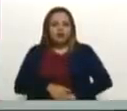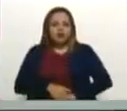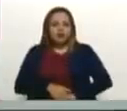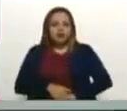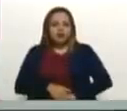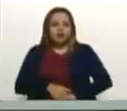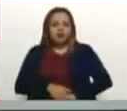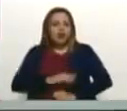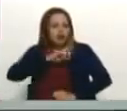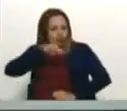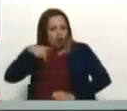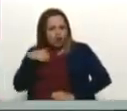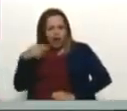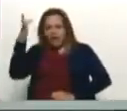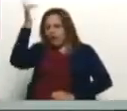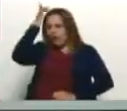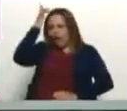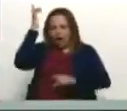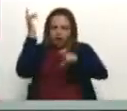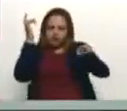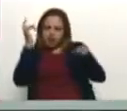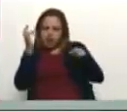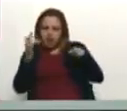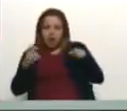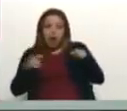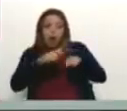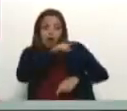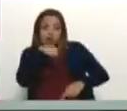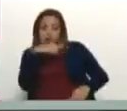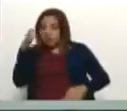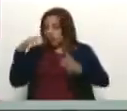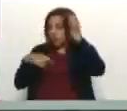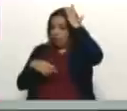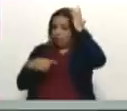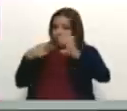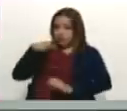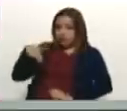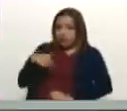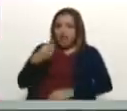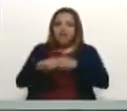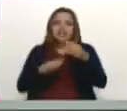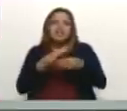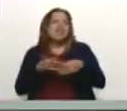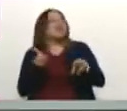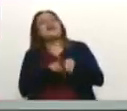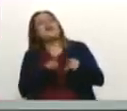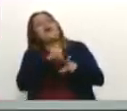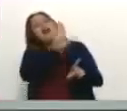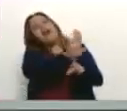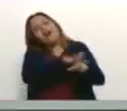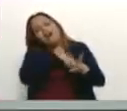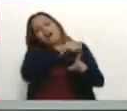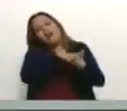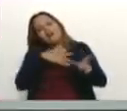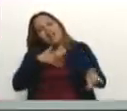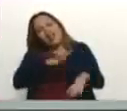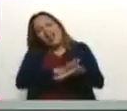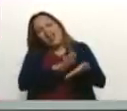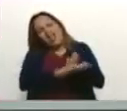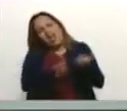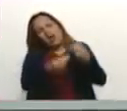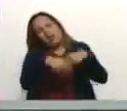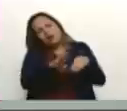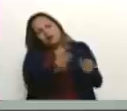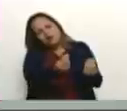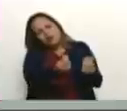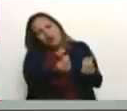ni nosotros pretendemos a ustedes engañarlos, ofreciéndoles caramelitos, ni ustedes